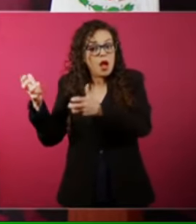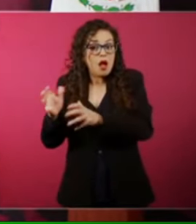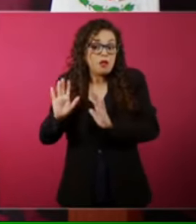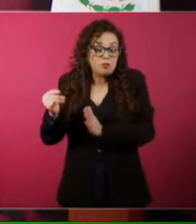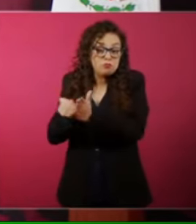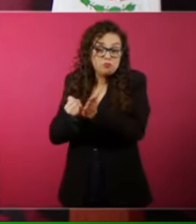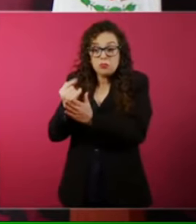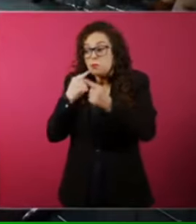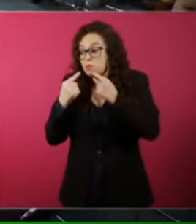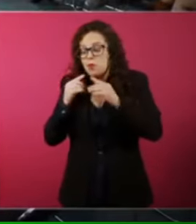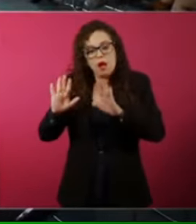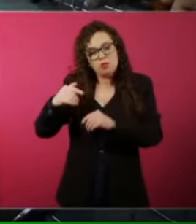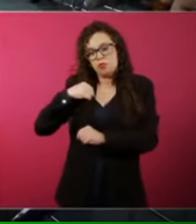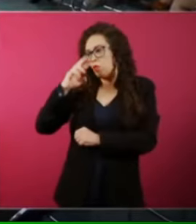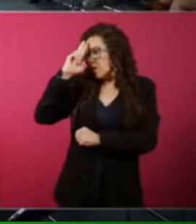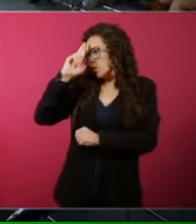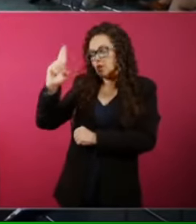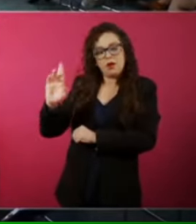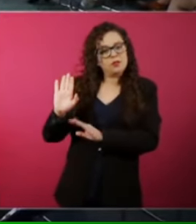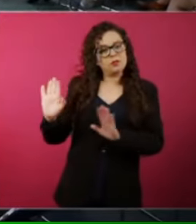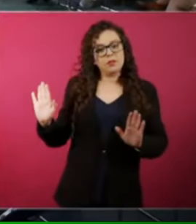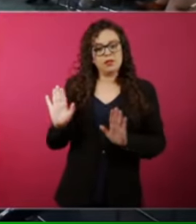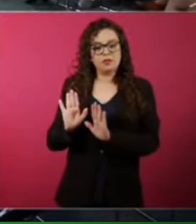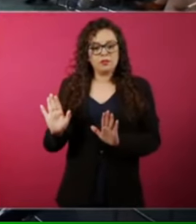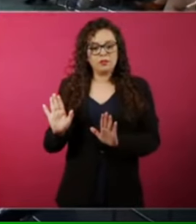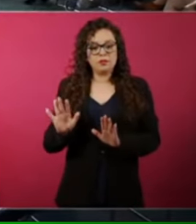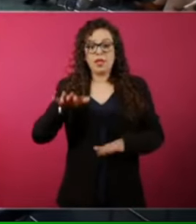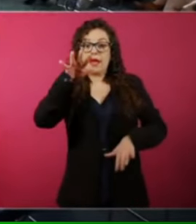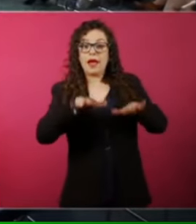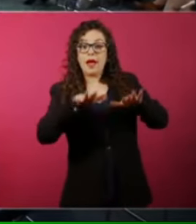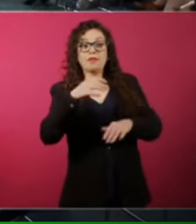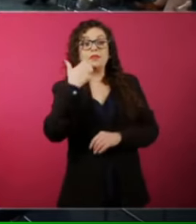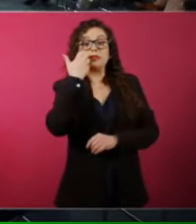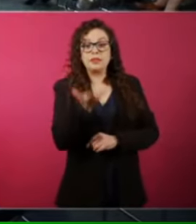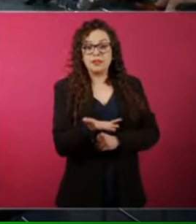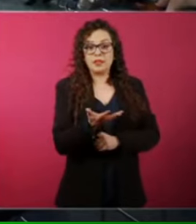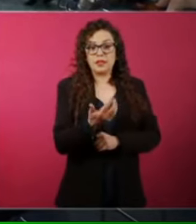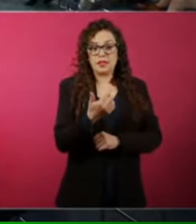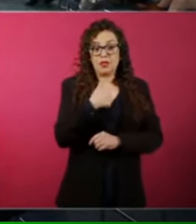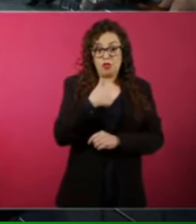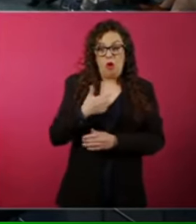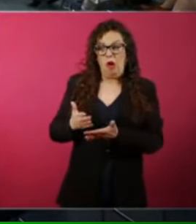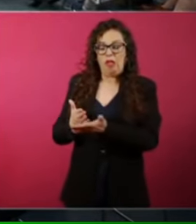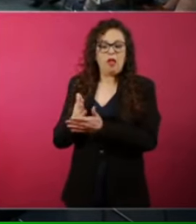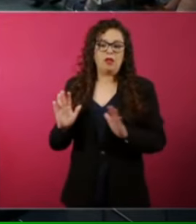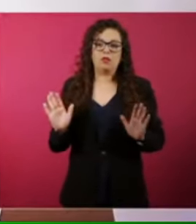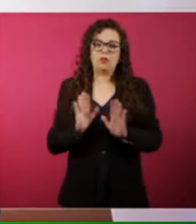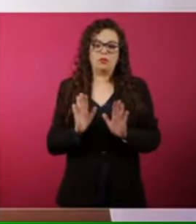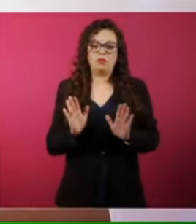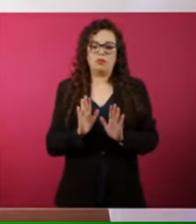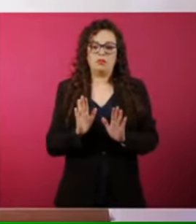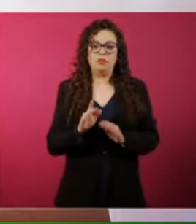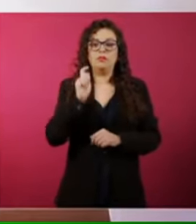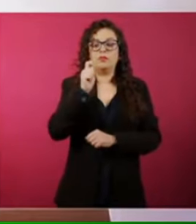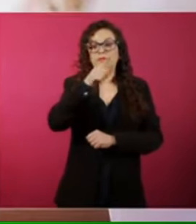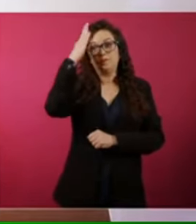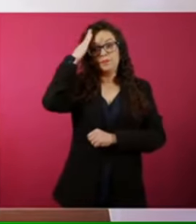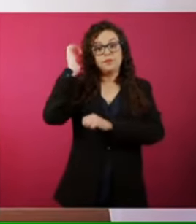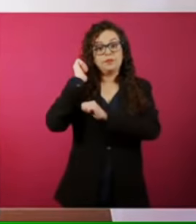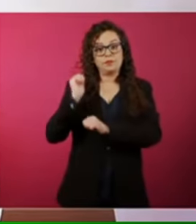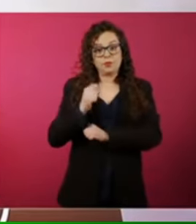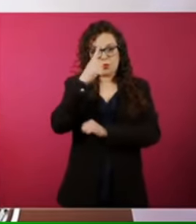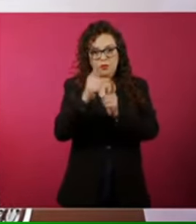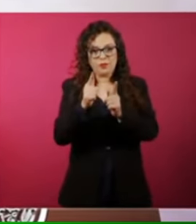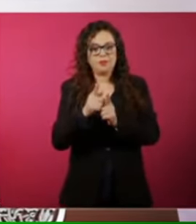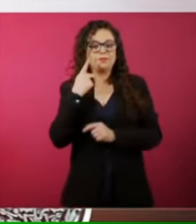deliberando ¿no? ahí me tratan de meter de que este el dirigente de un partido está